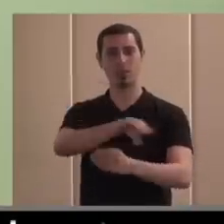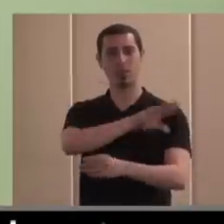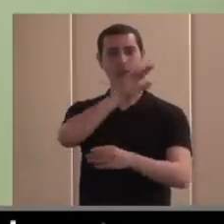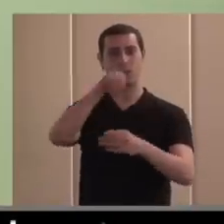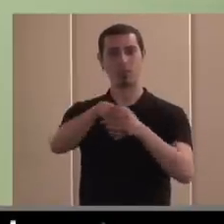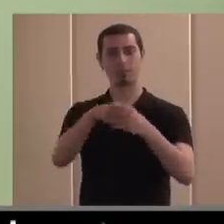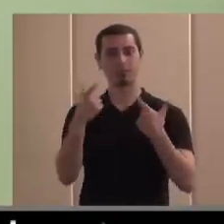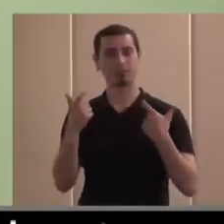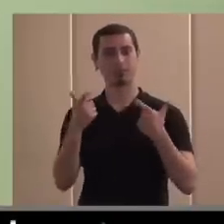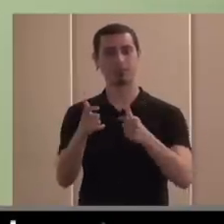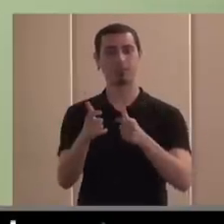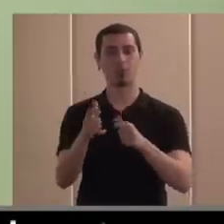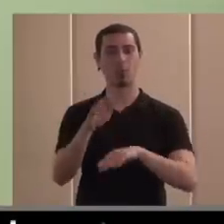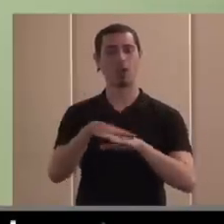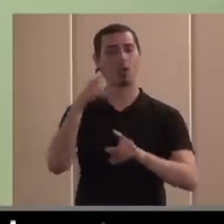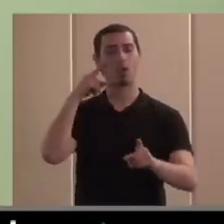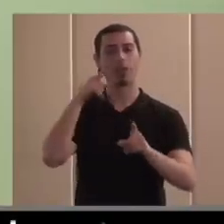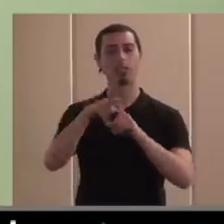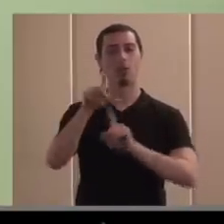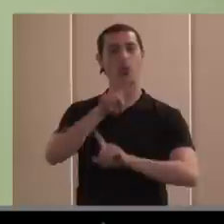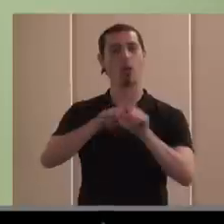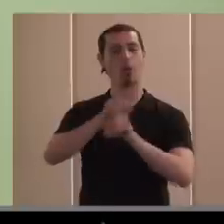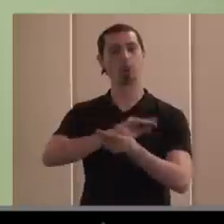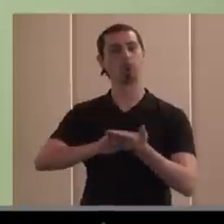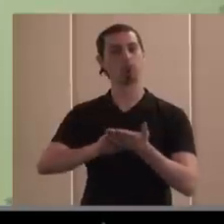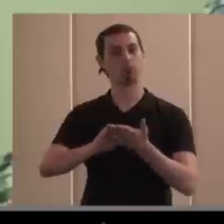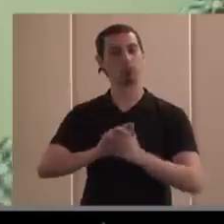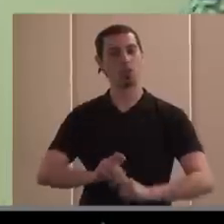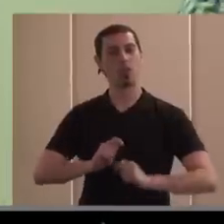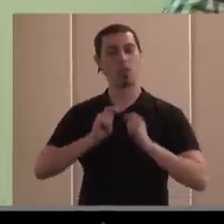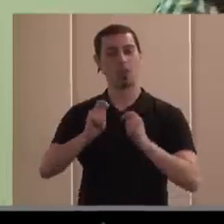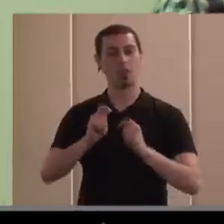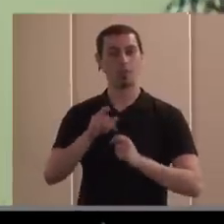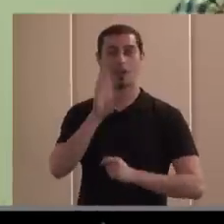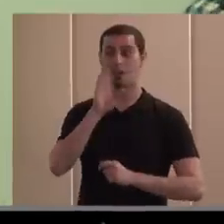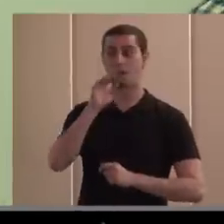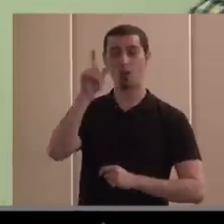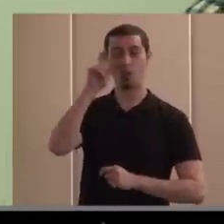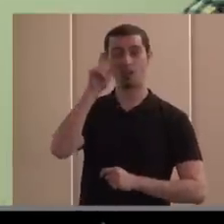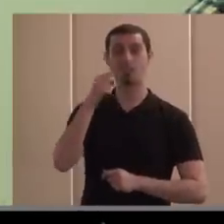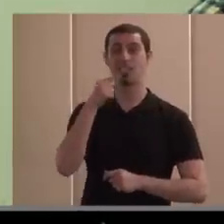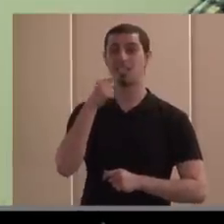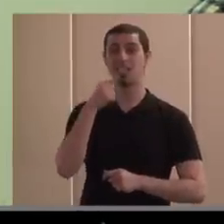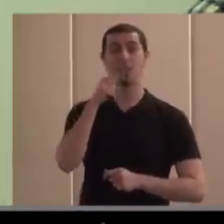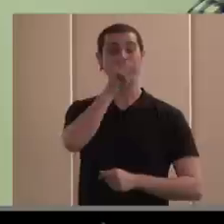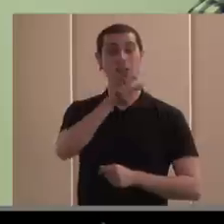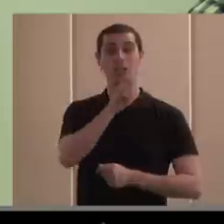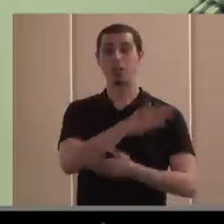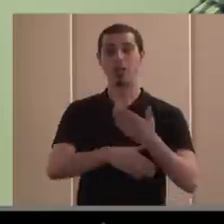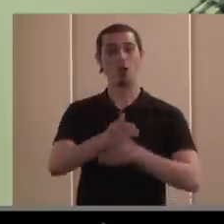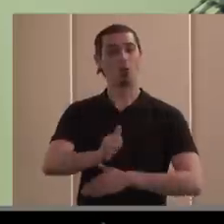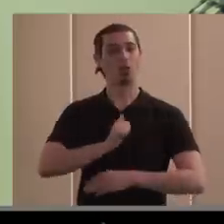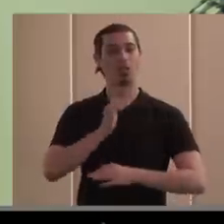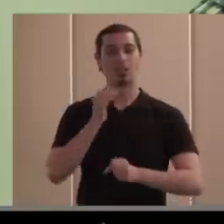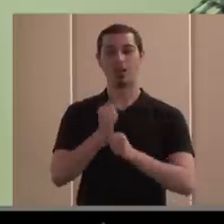segmento para resolver un problema existente en la línea de lo que comentaba Luis que era el que las personas con discapacidad no tenían oportunidades de